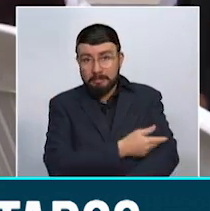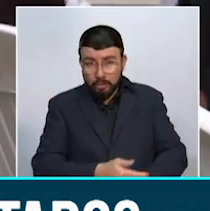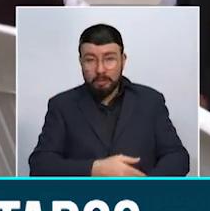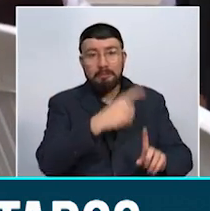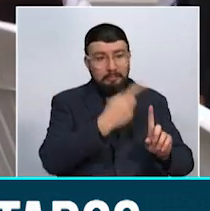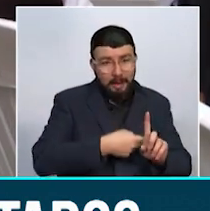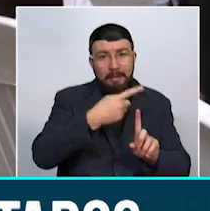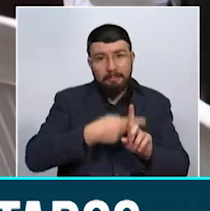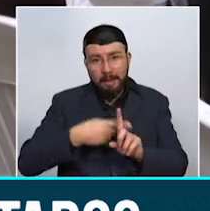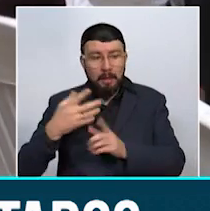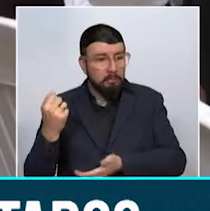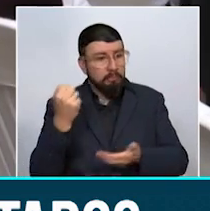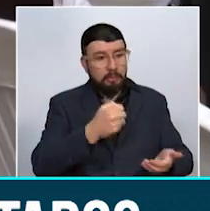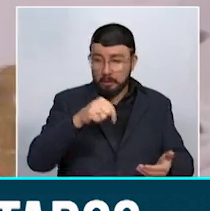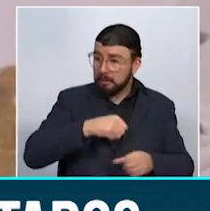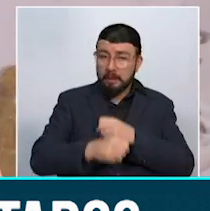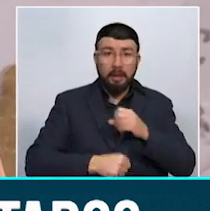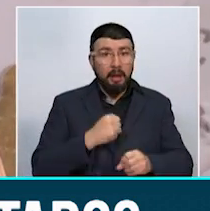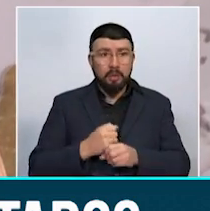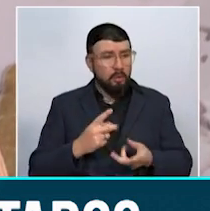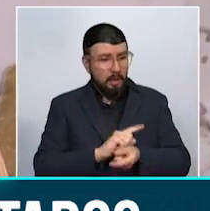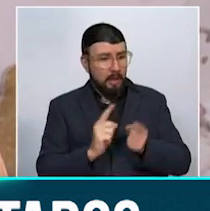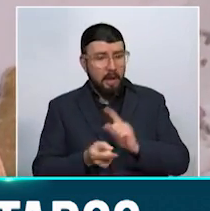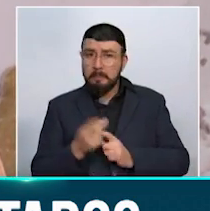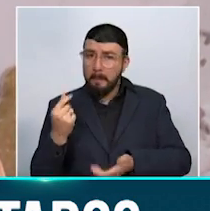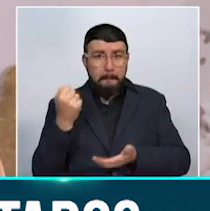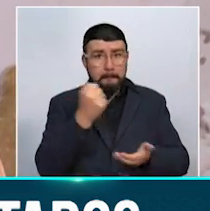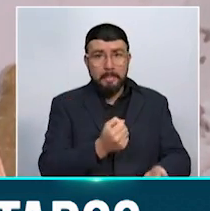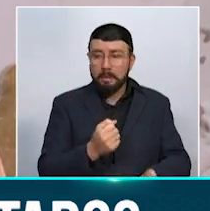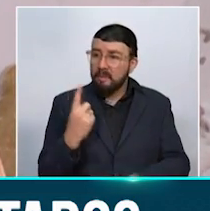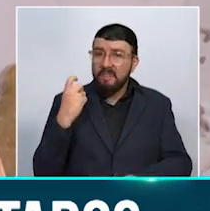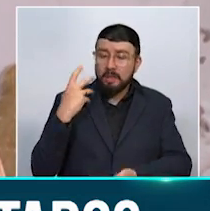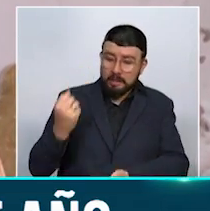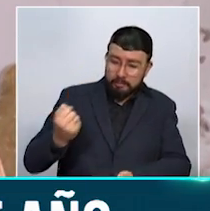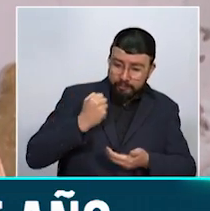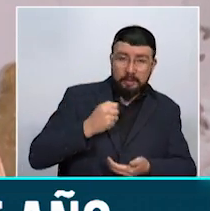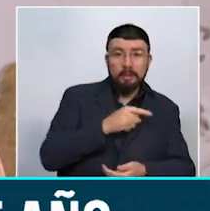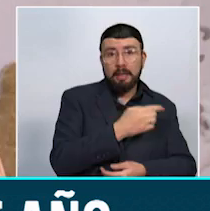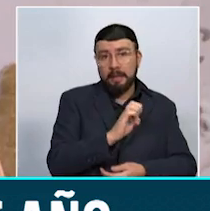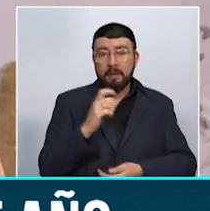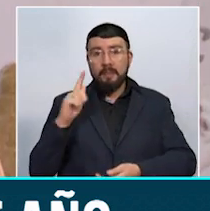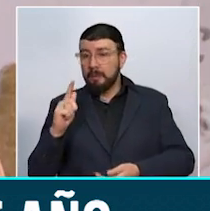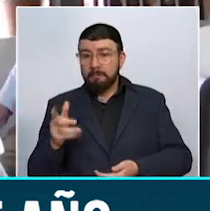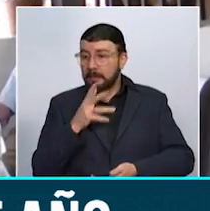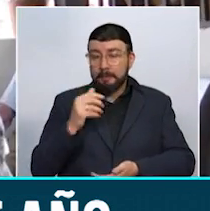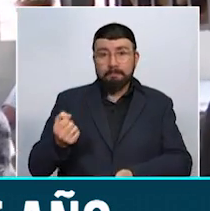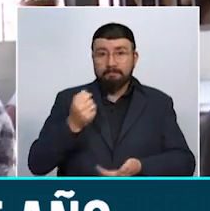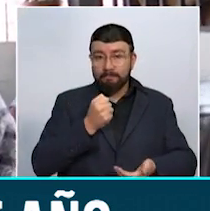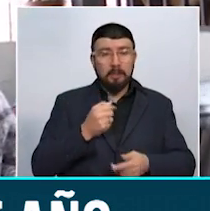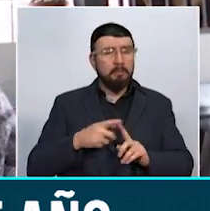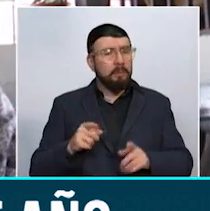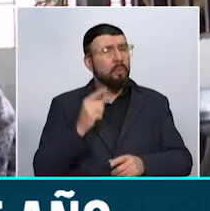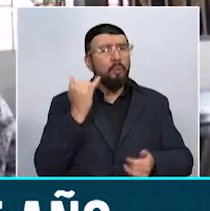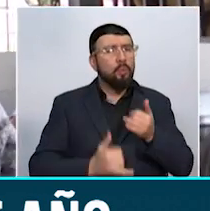Este año, sin renovar los precios, la asociación ha dejado de percibir ingresos durante enero y febrero. Sin embargo, la última